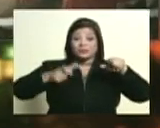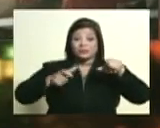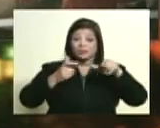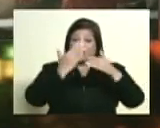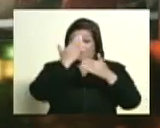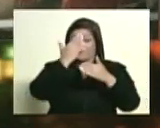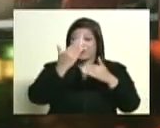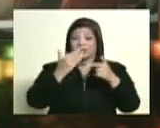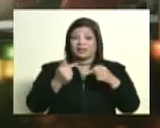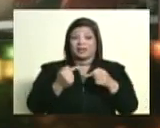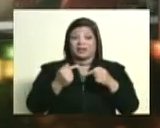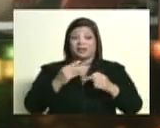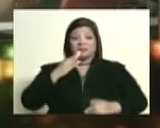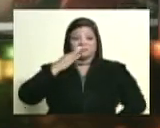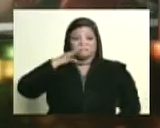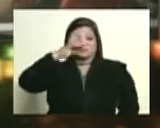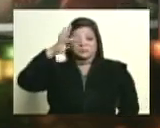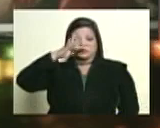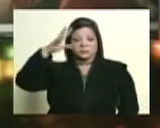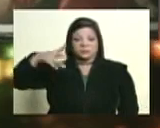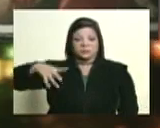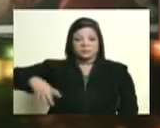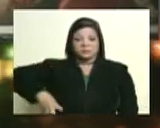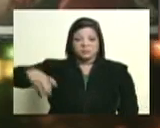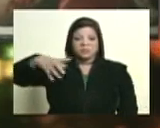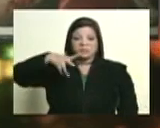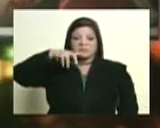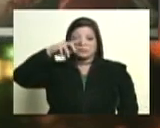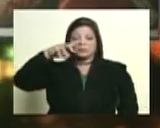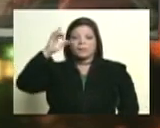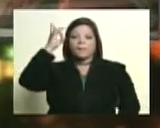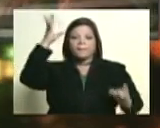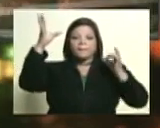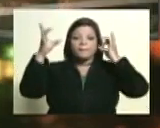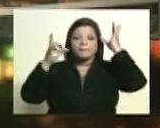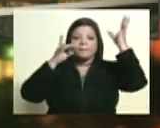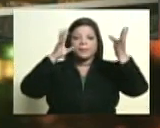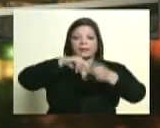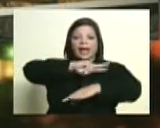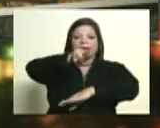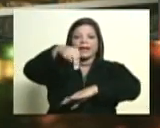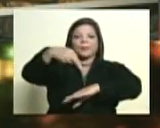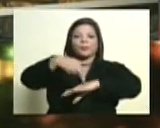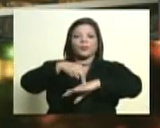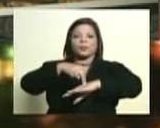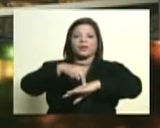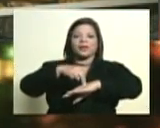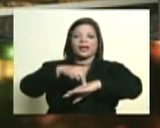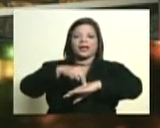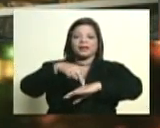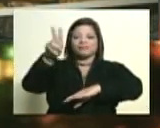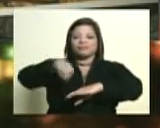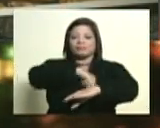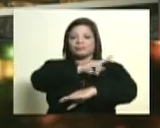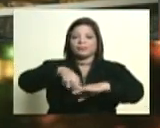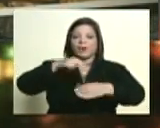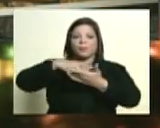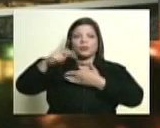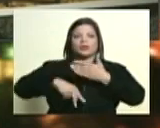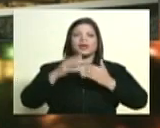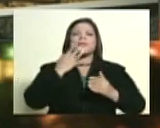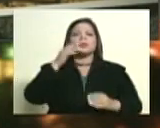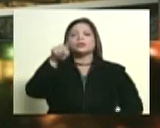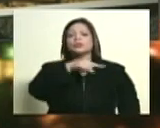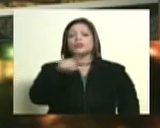al frente, las élites, la oligarquía, construyen una república que niega el proyecto. ¿Es cierto que cuando muere Bolívar,